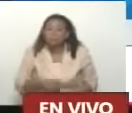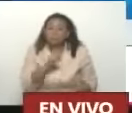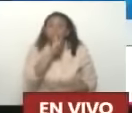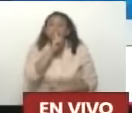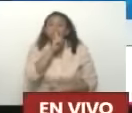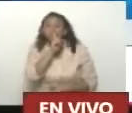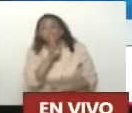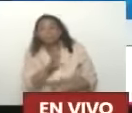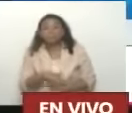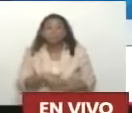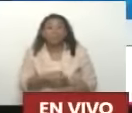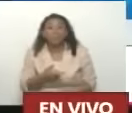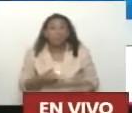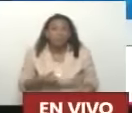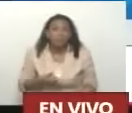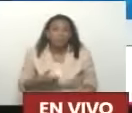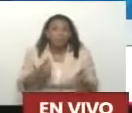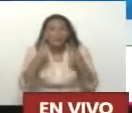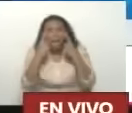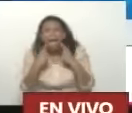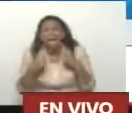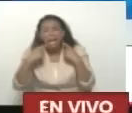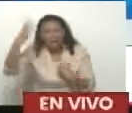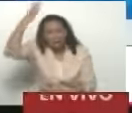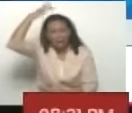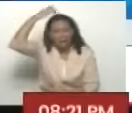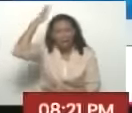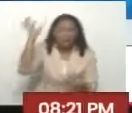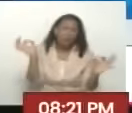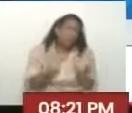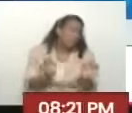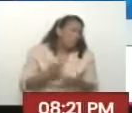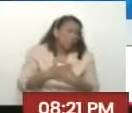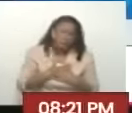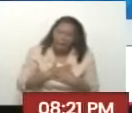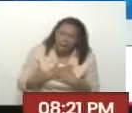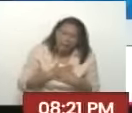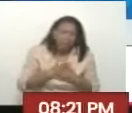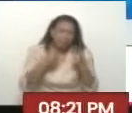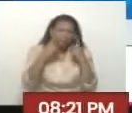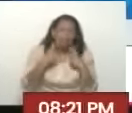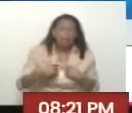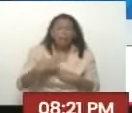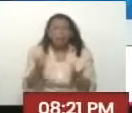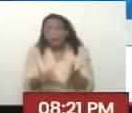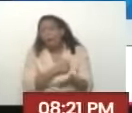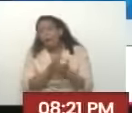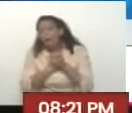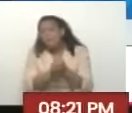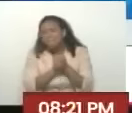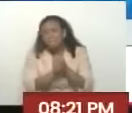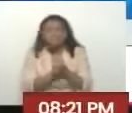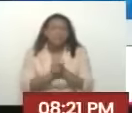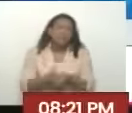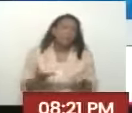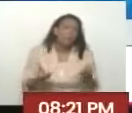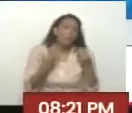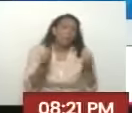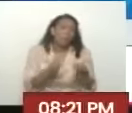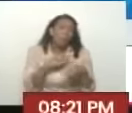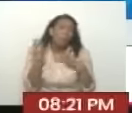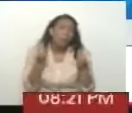Vio el cadáver Y empezó a llorar No somos nada No somos No somos nada